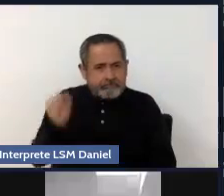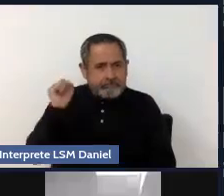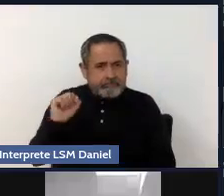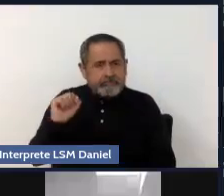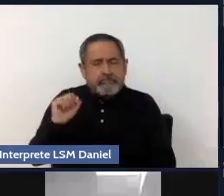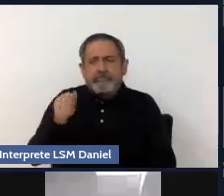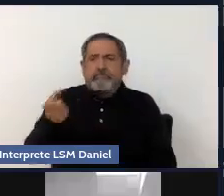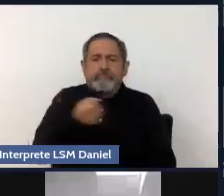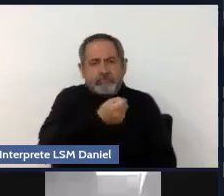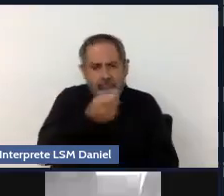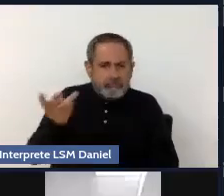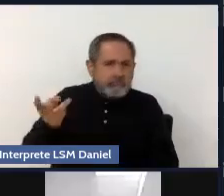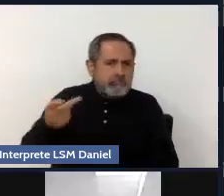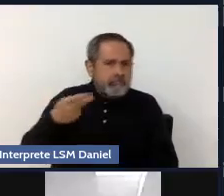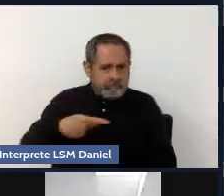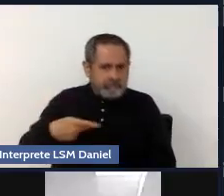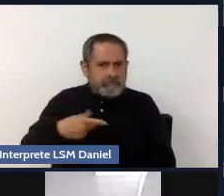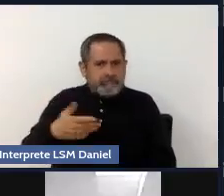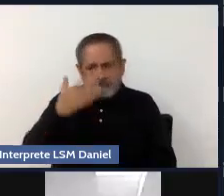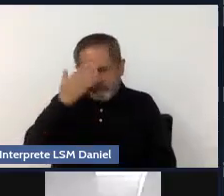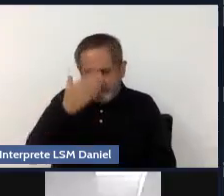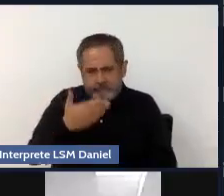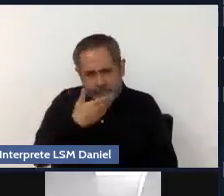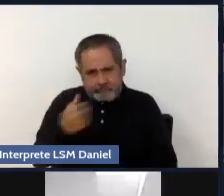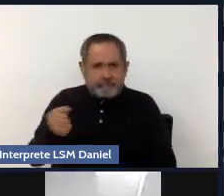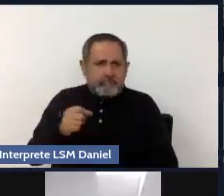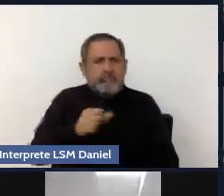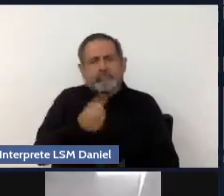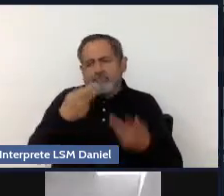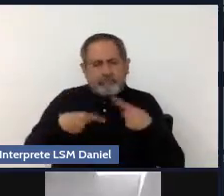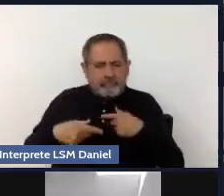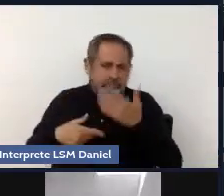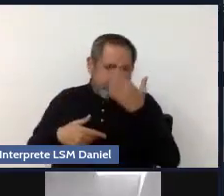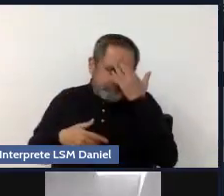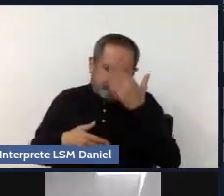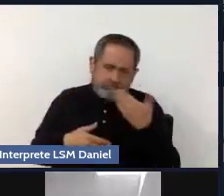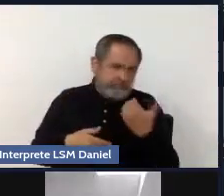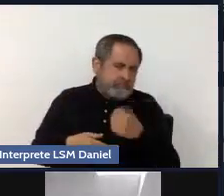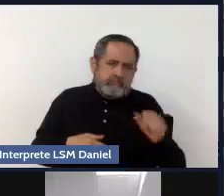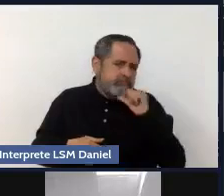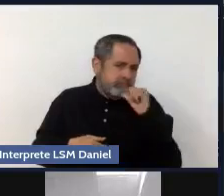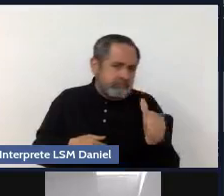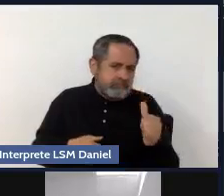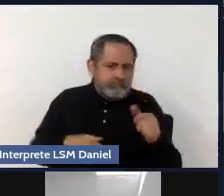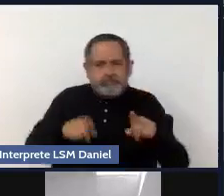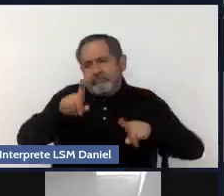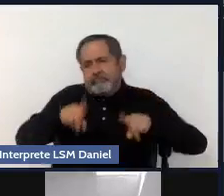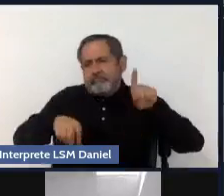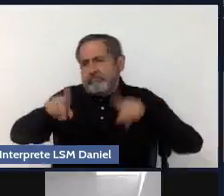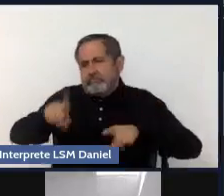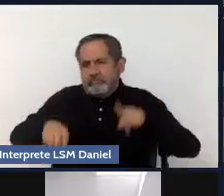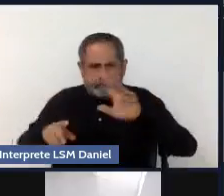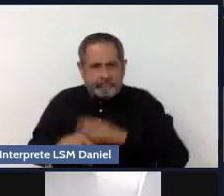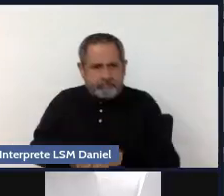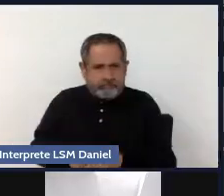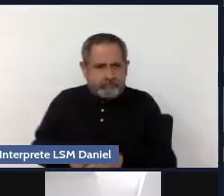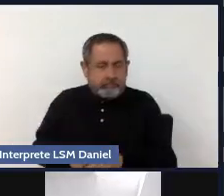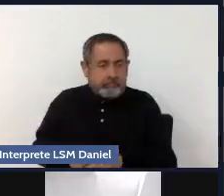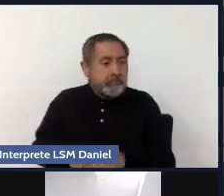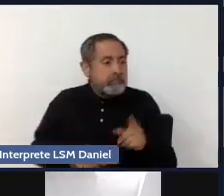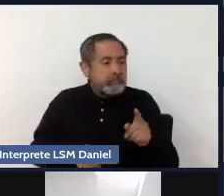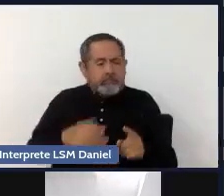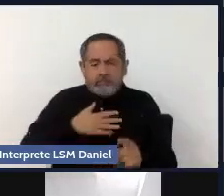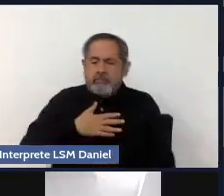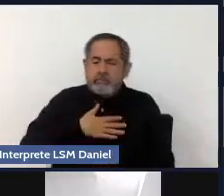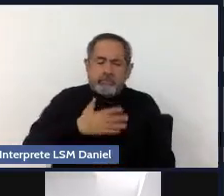determinadas cosas. El que sea menos hábil para algo no necesariamente es que eso ya está